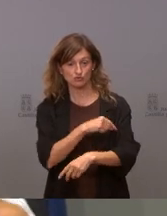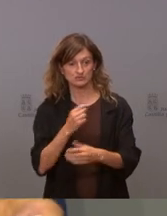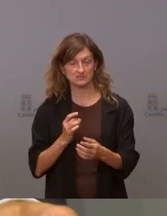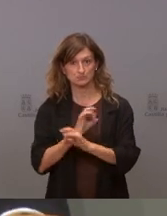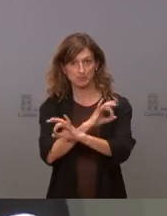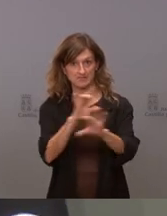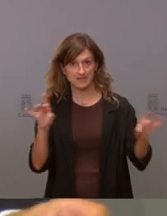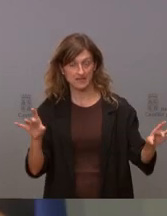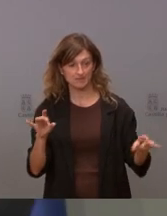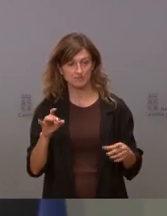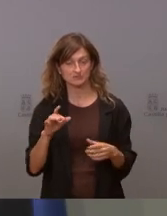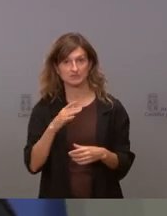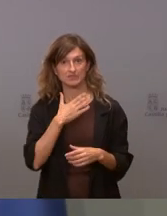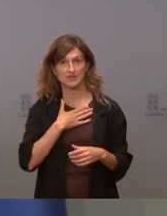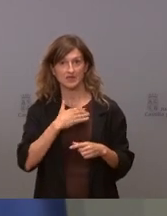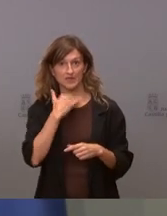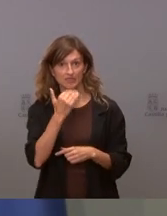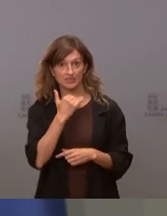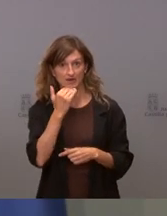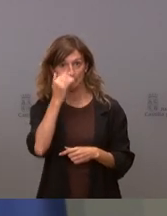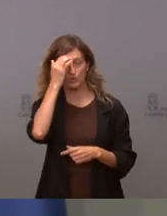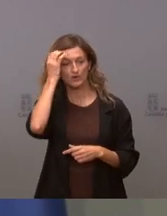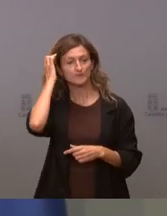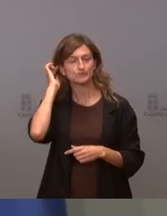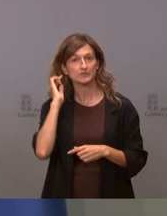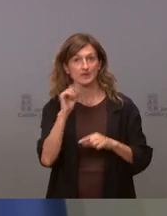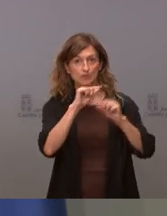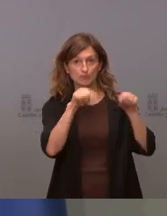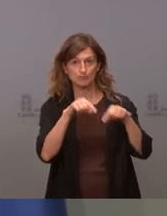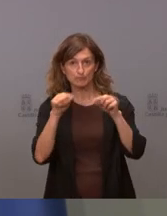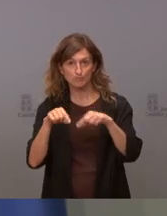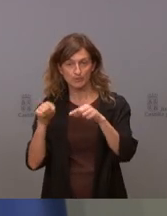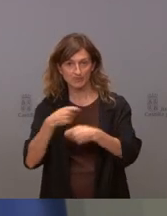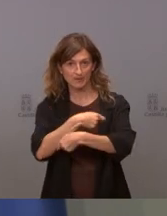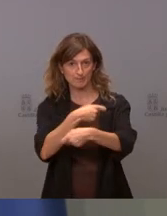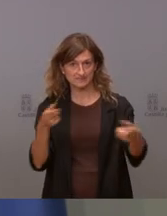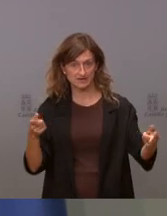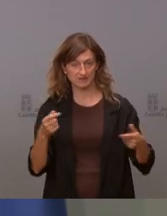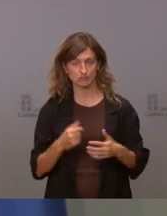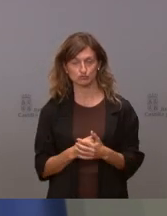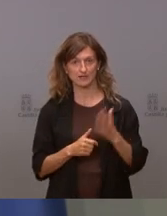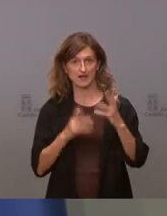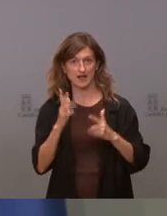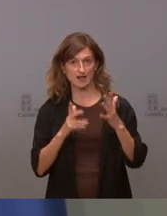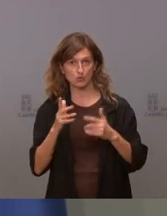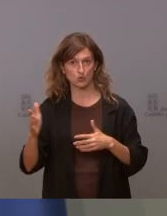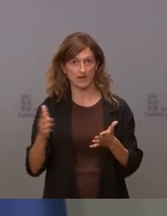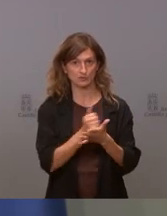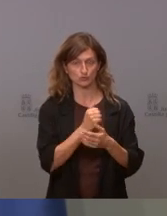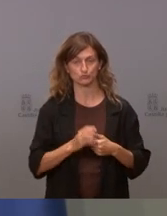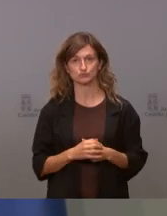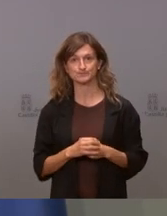el asunto en Zamora los demás van a hacer una apetición provincia por provincia así que se la pasaremos el cálculo a todos